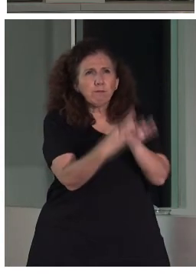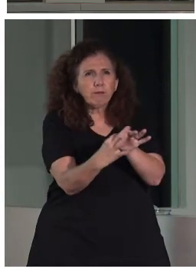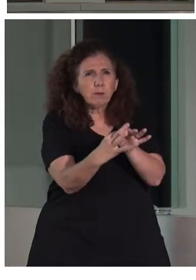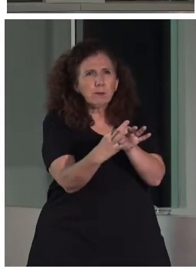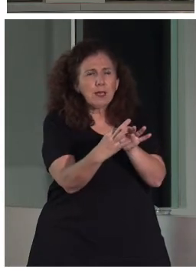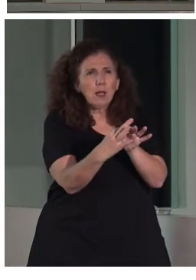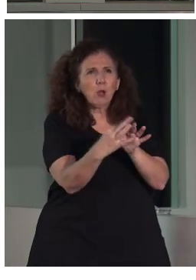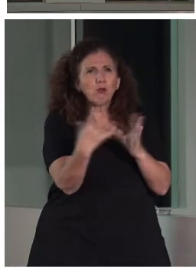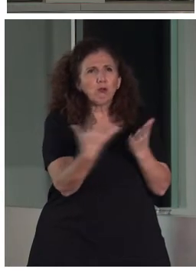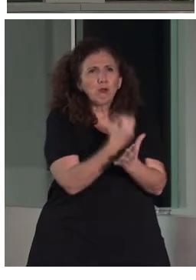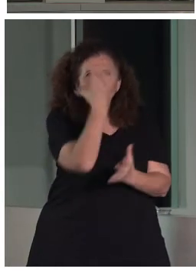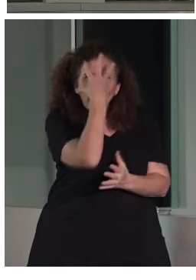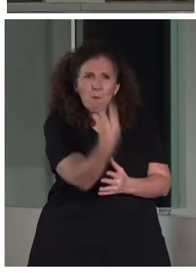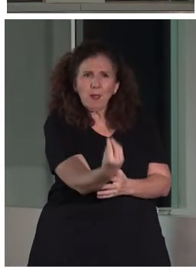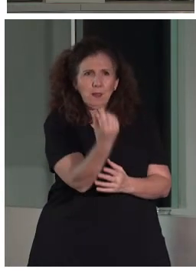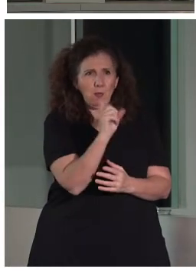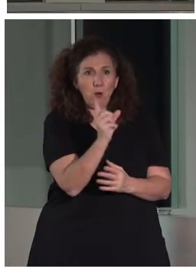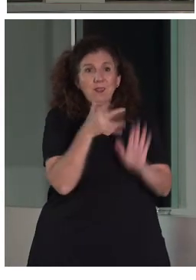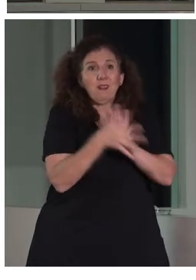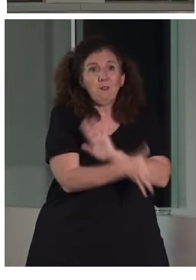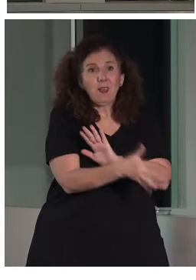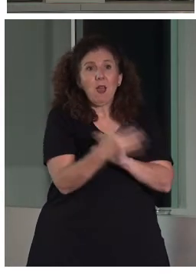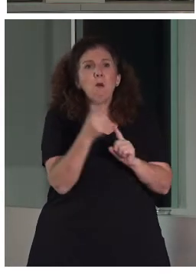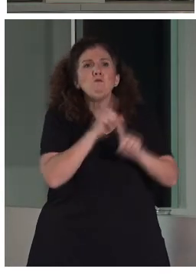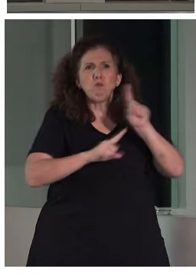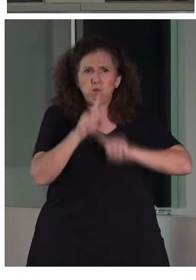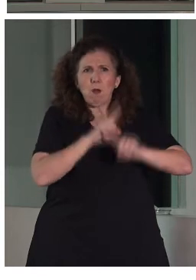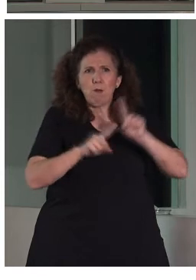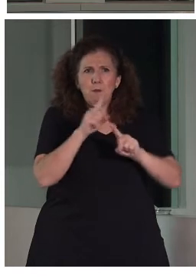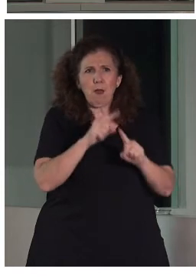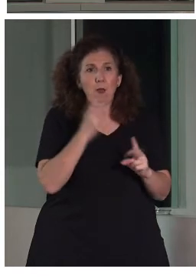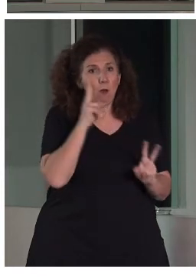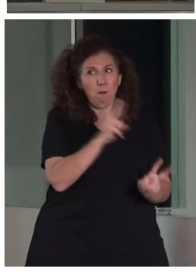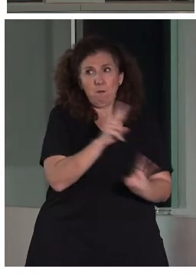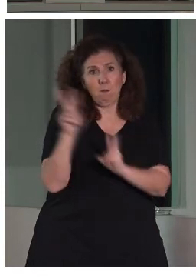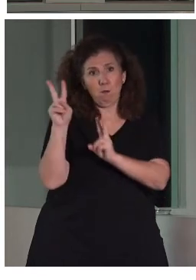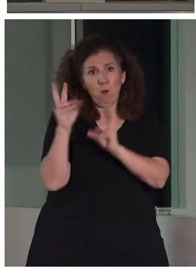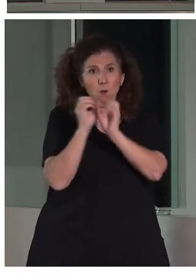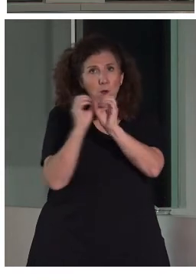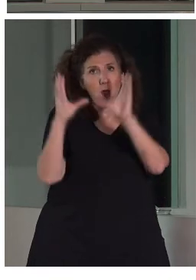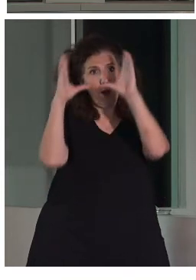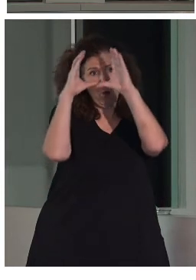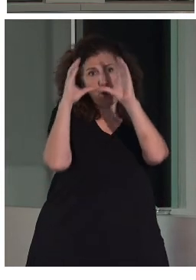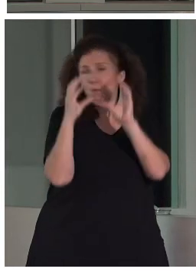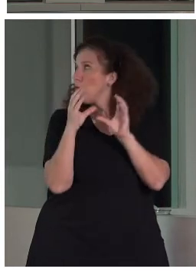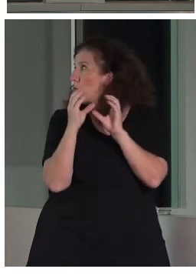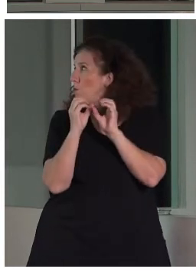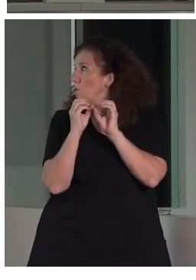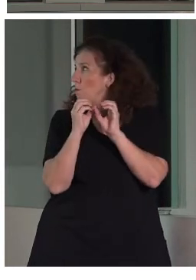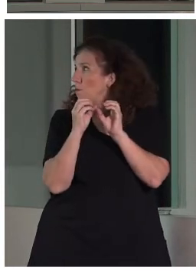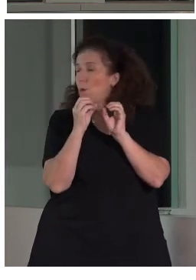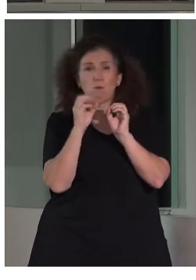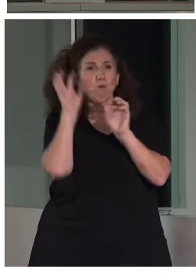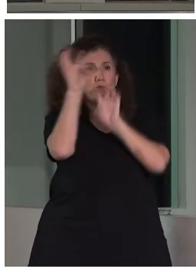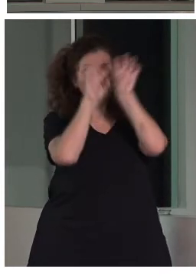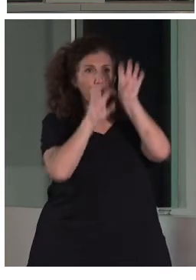negar. Pero fijaos todo lo que engloba toda la problemática. Os lo he marcado un poco en forma de nube por la intención